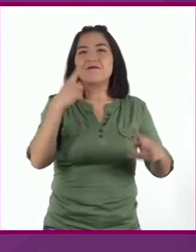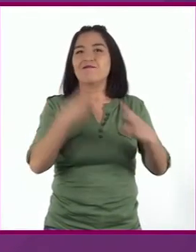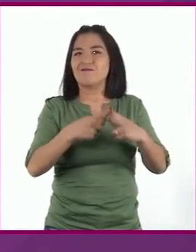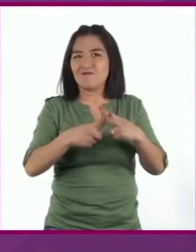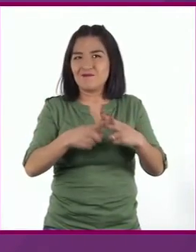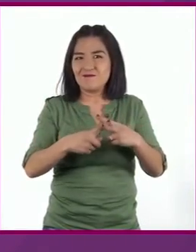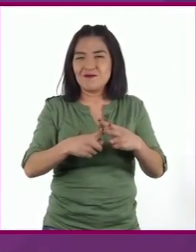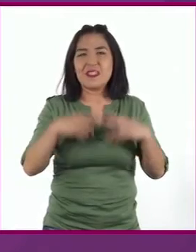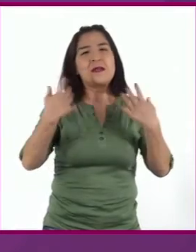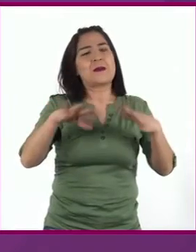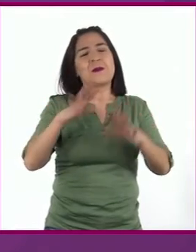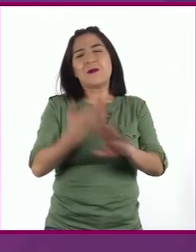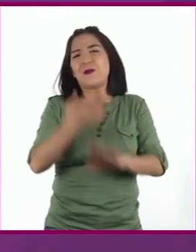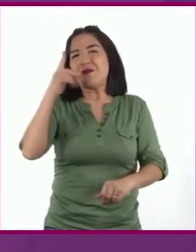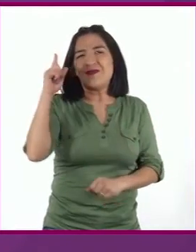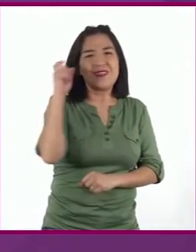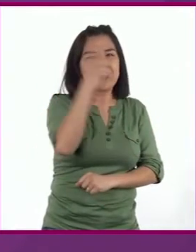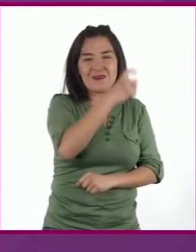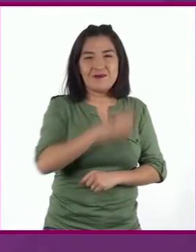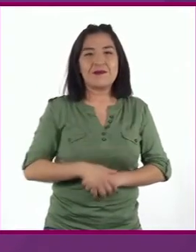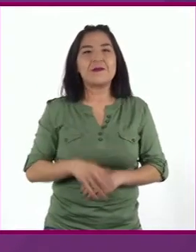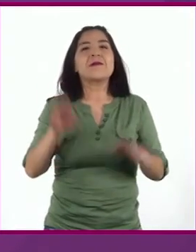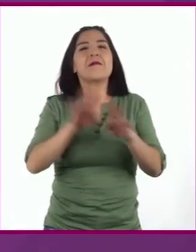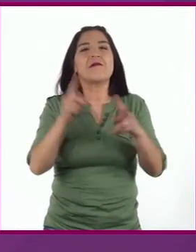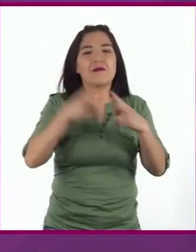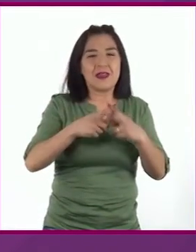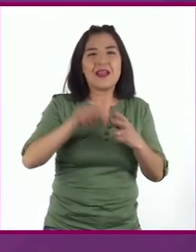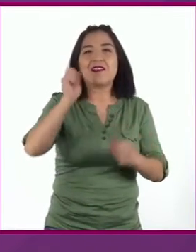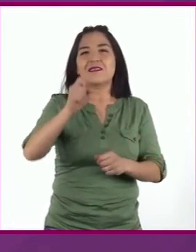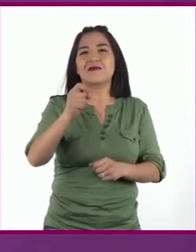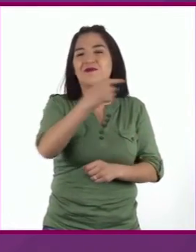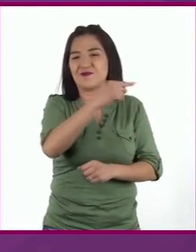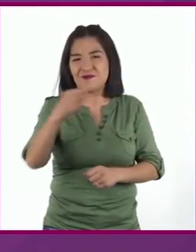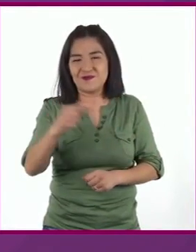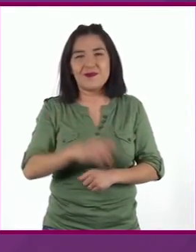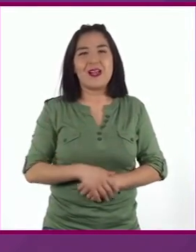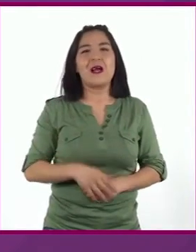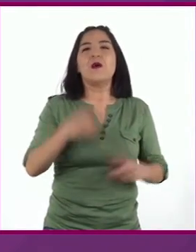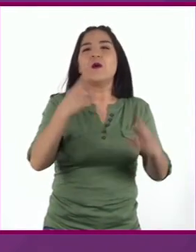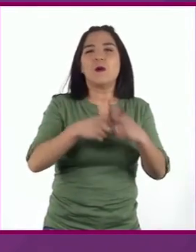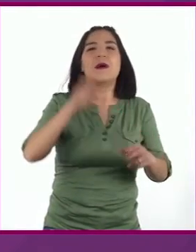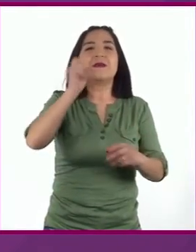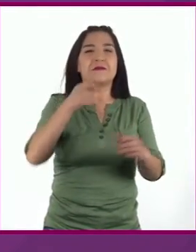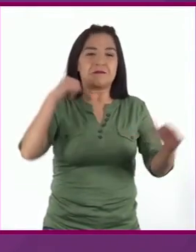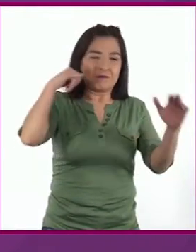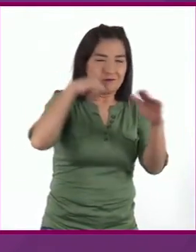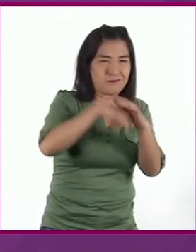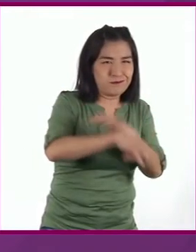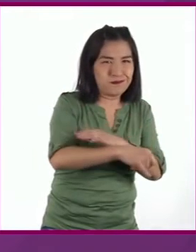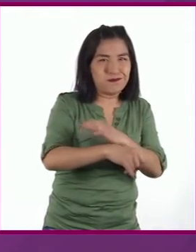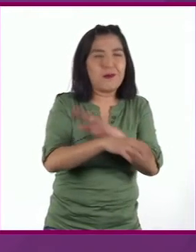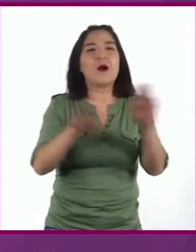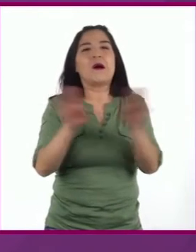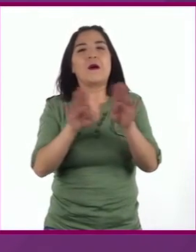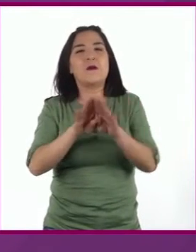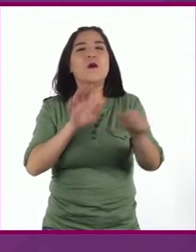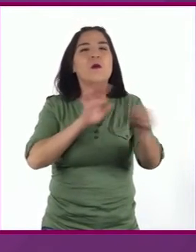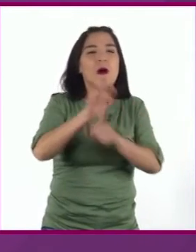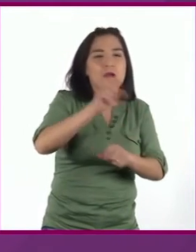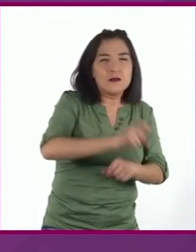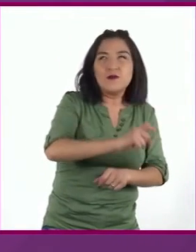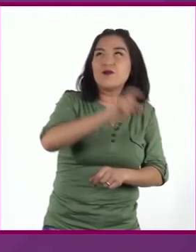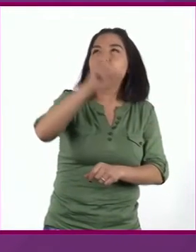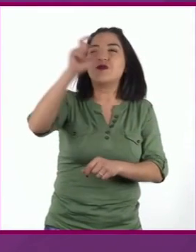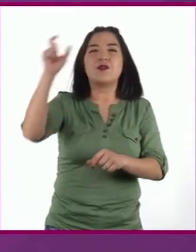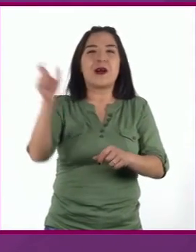matemáticas complejísimas Como calcular fracciones o hacer cálculos infinitos Y predicciones sobre la posición de los